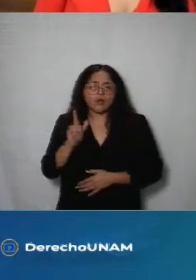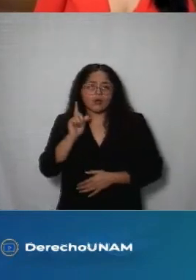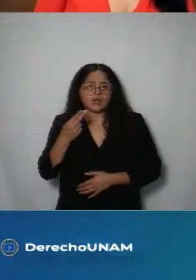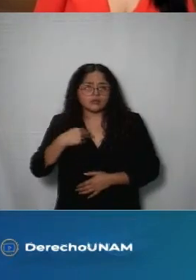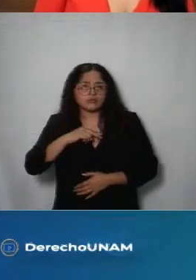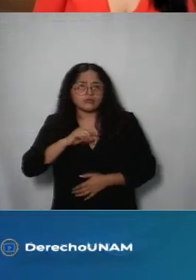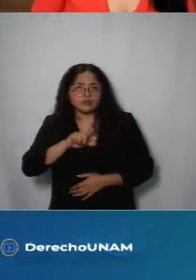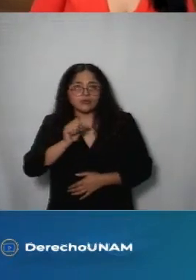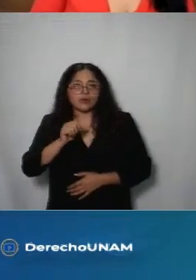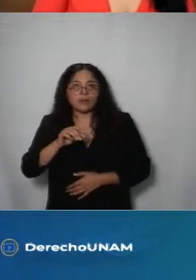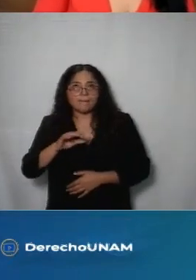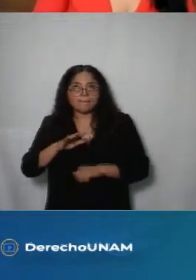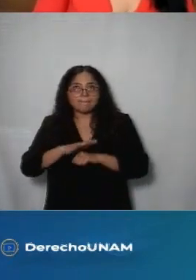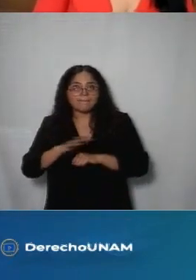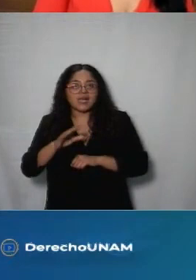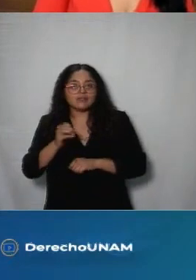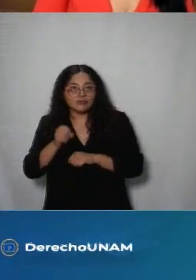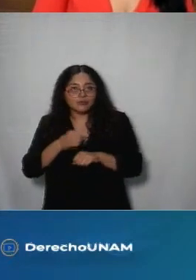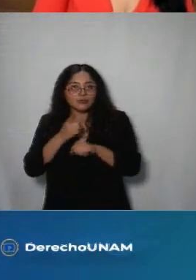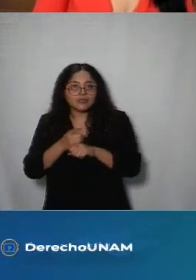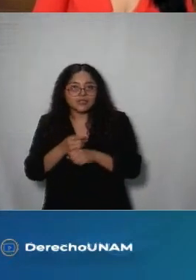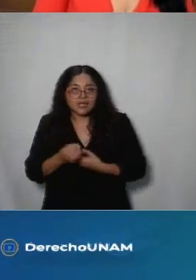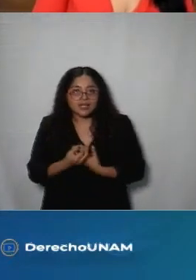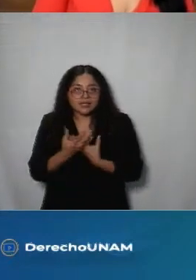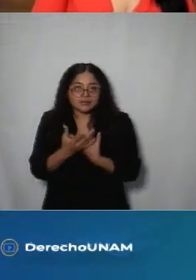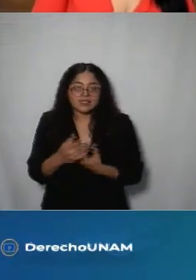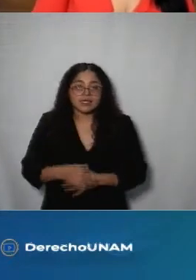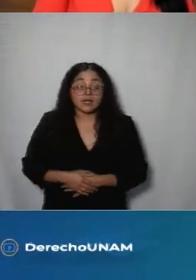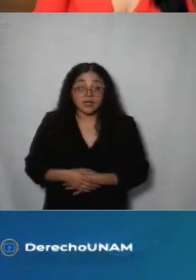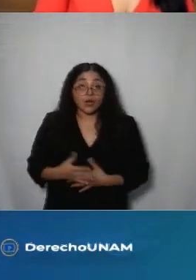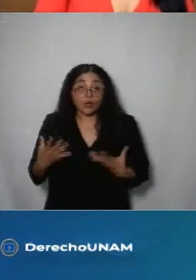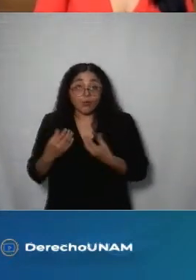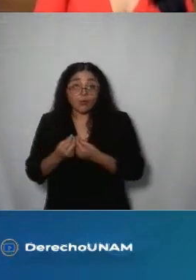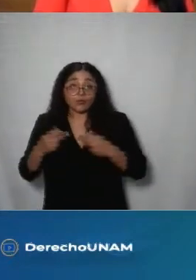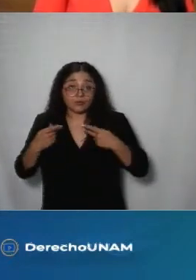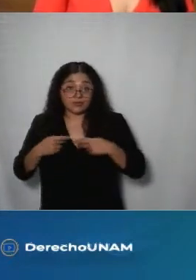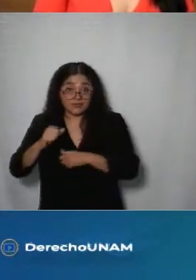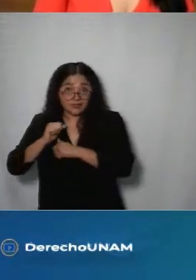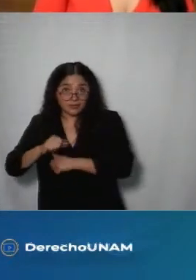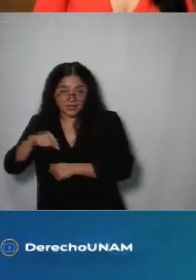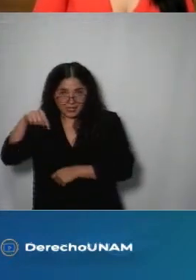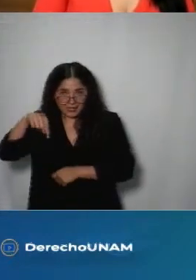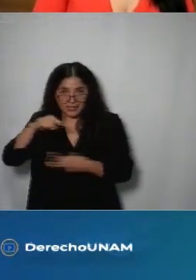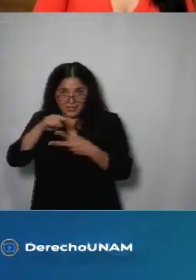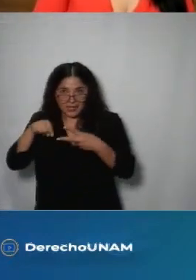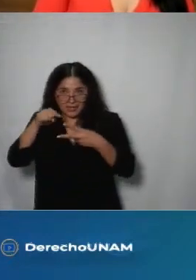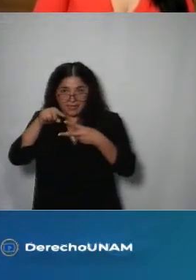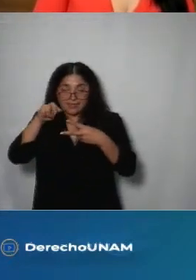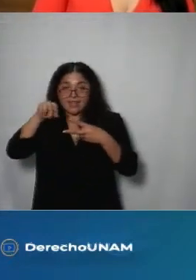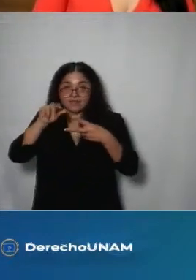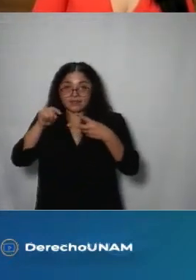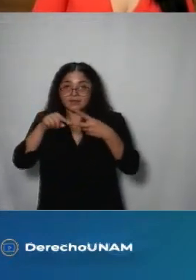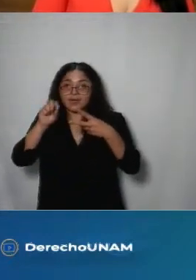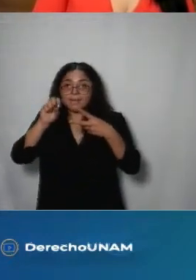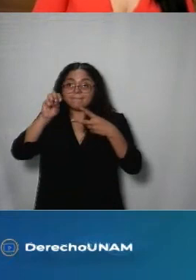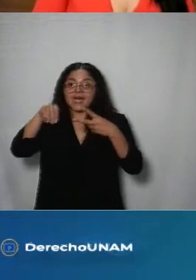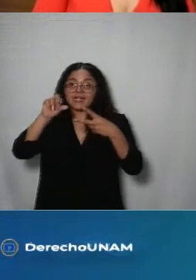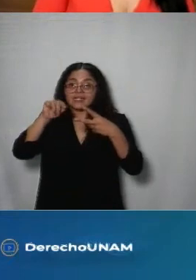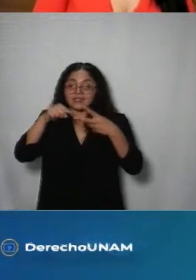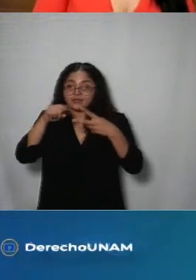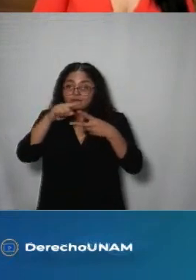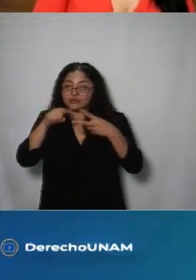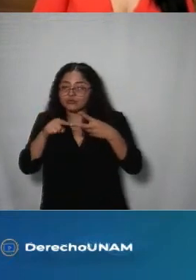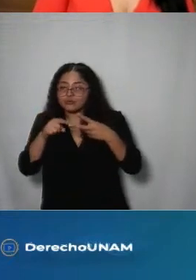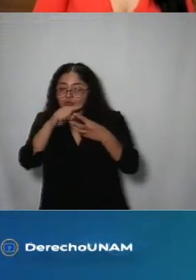voz y podamos romper las brechas de género por eso es que con mis colegas la comisionada maricarmen y la comisionada marina vamos a